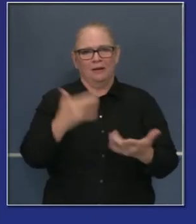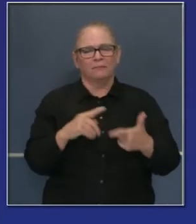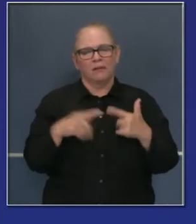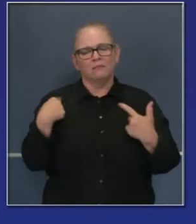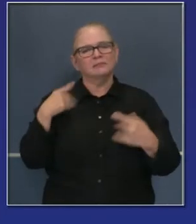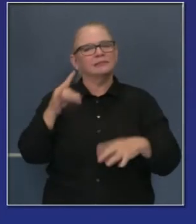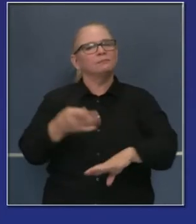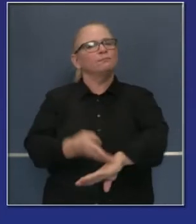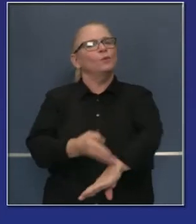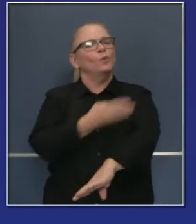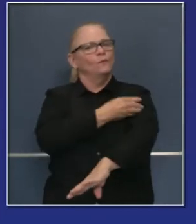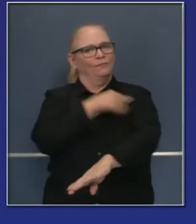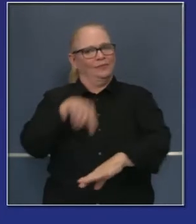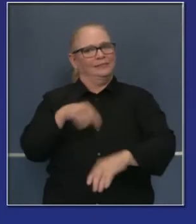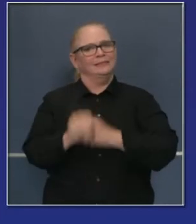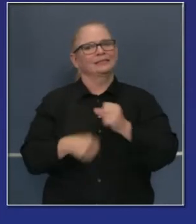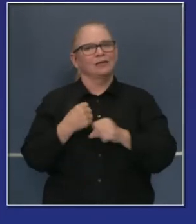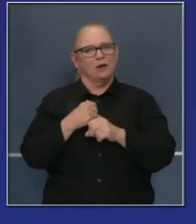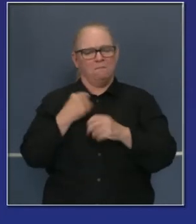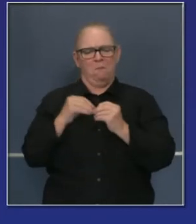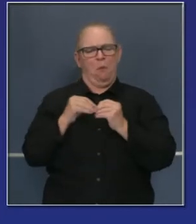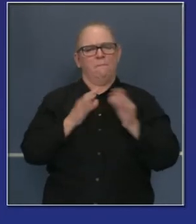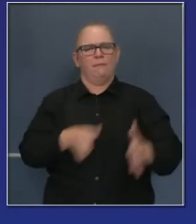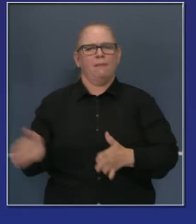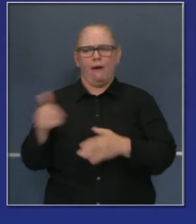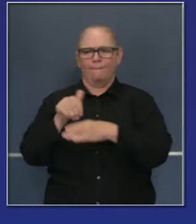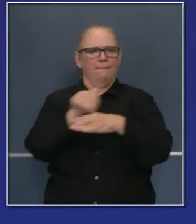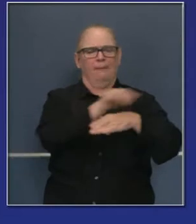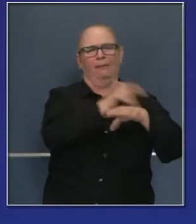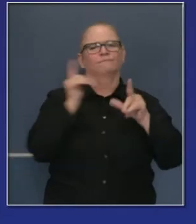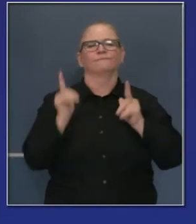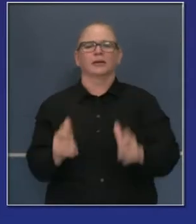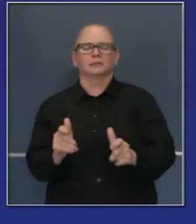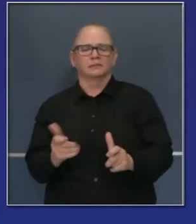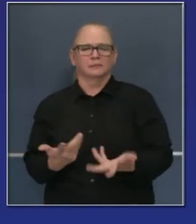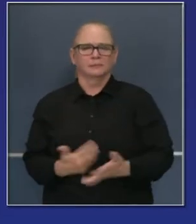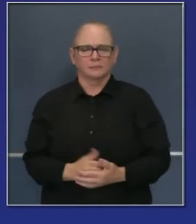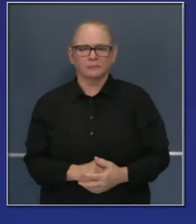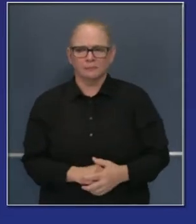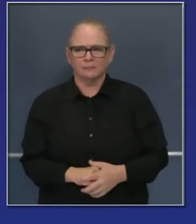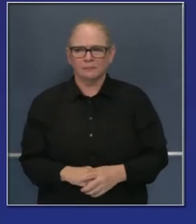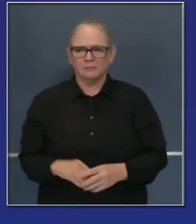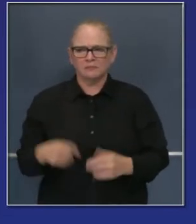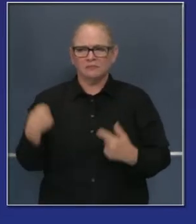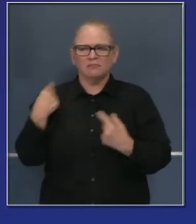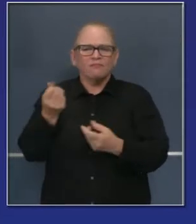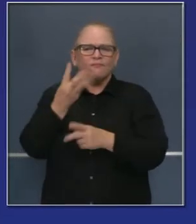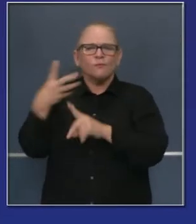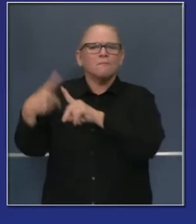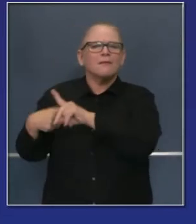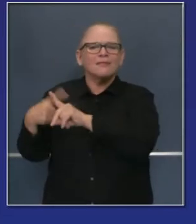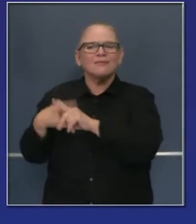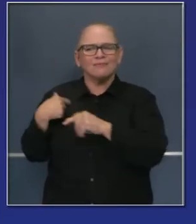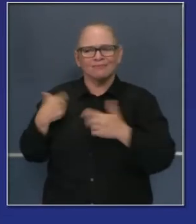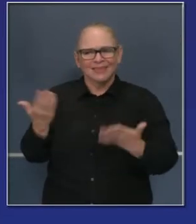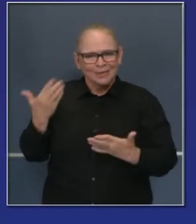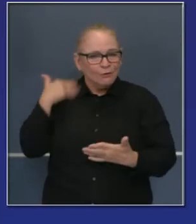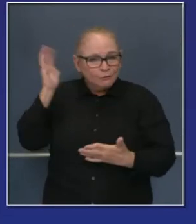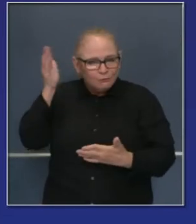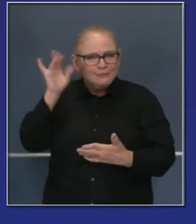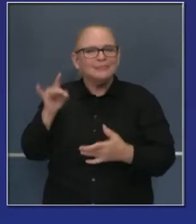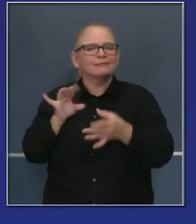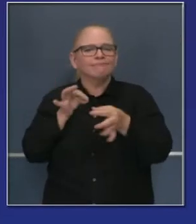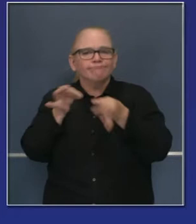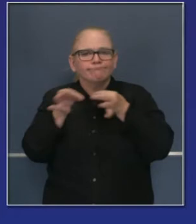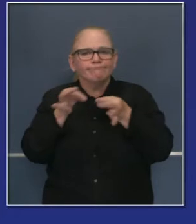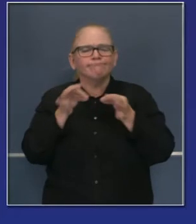de qué tan preparados estamos. Y lo hemos visto en los últimos meses. Hemos estado hablando de nuestros esfuerzos en